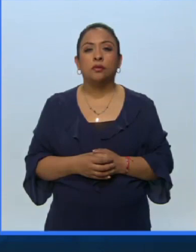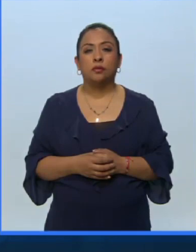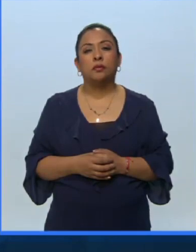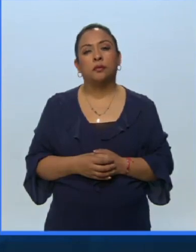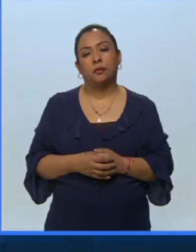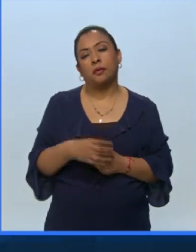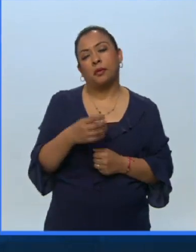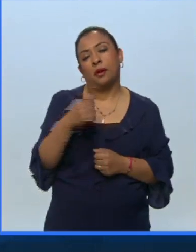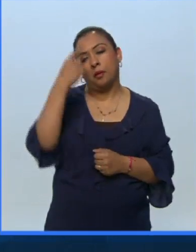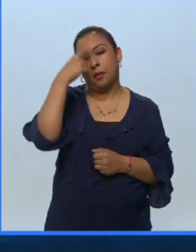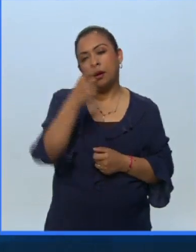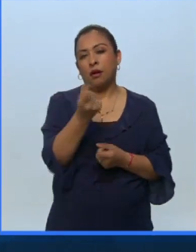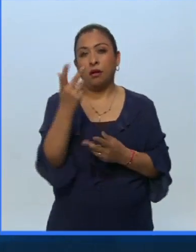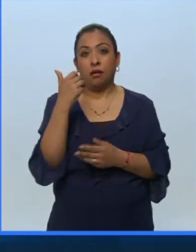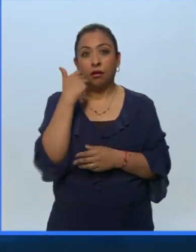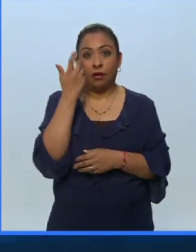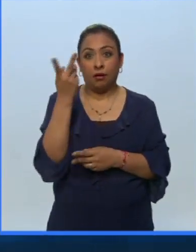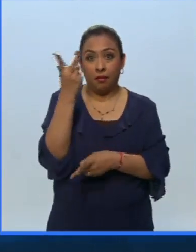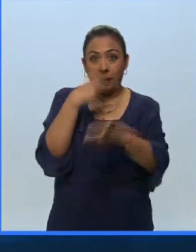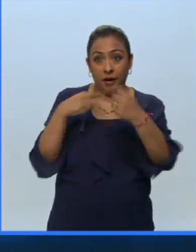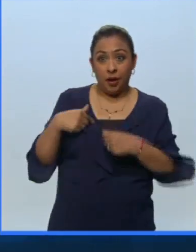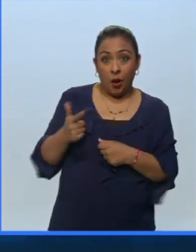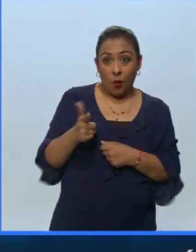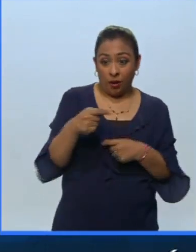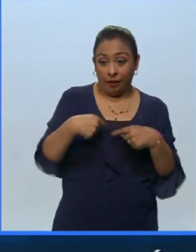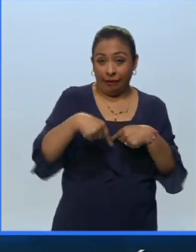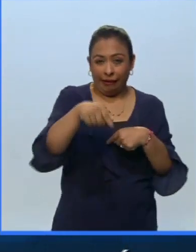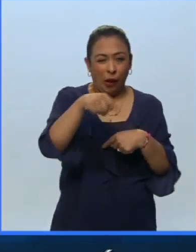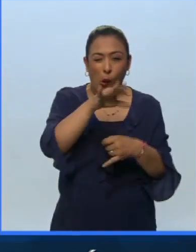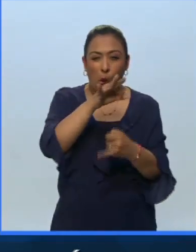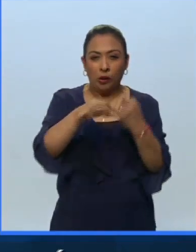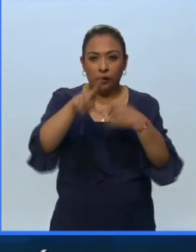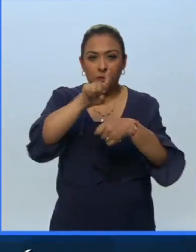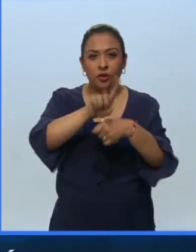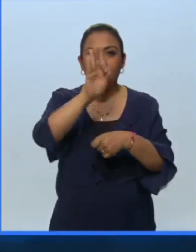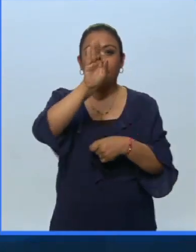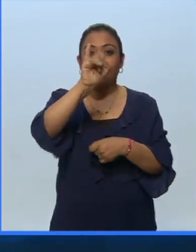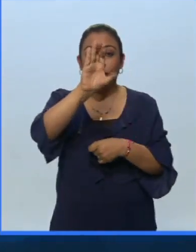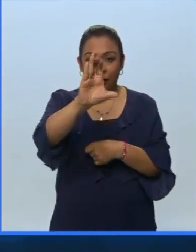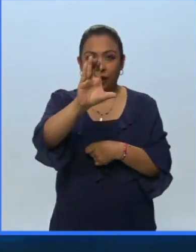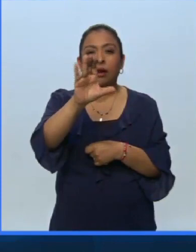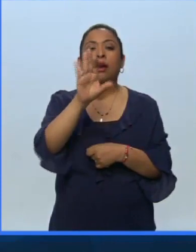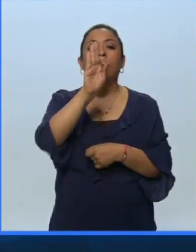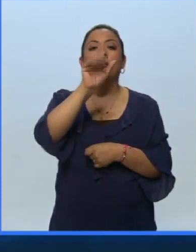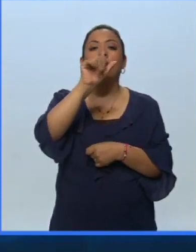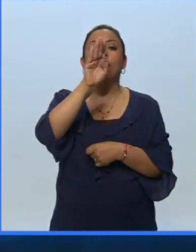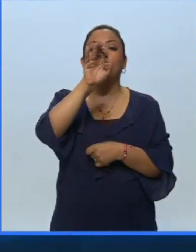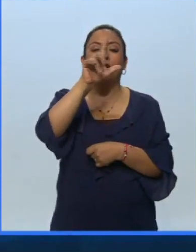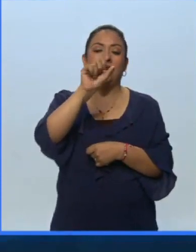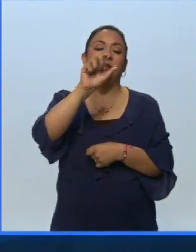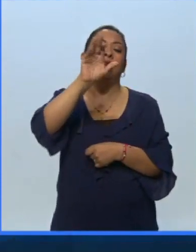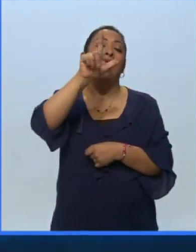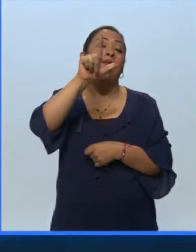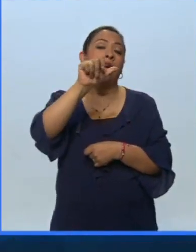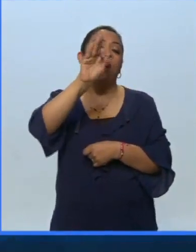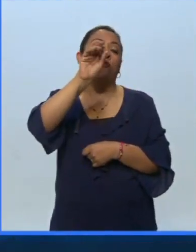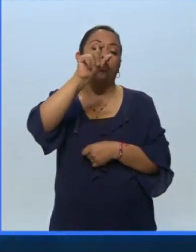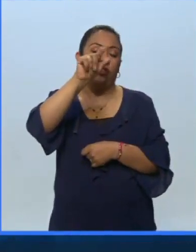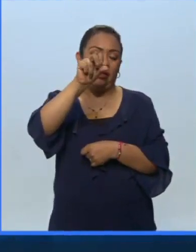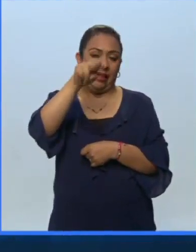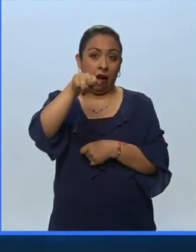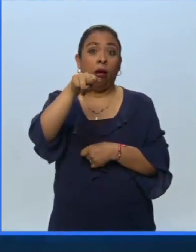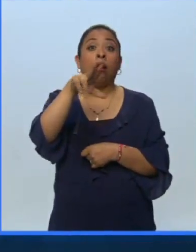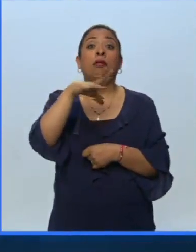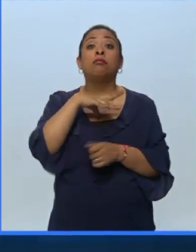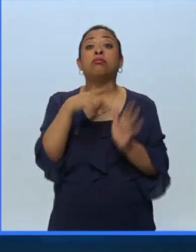Para quienes tengan planeado venir a Guanajuato en estos días, últimos días del Festival Cervantino, las fábulas de Jean Lafontaine con el Teatro del Incrédulo se va a